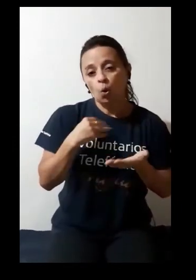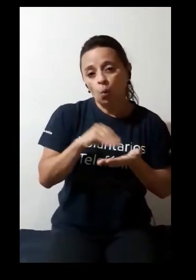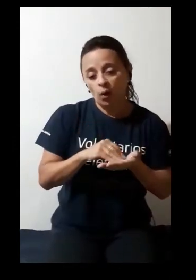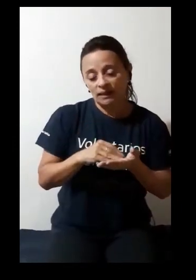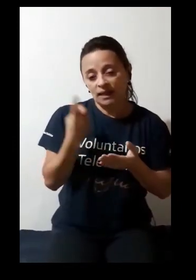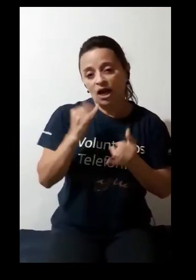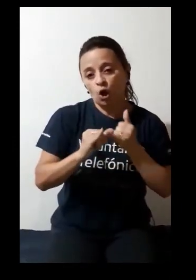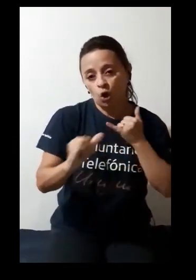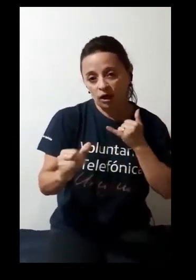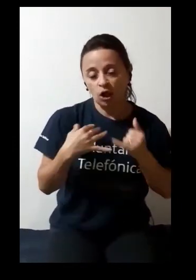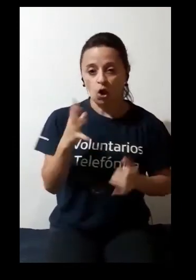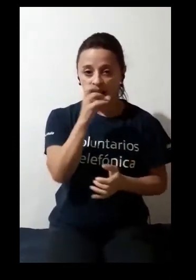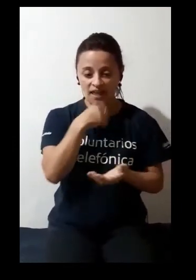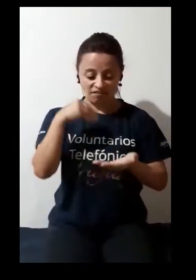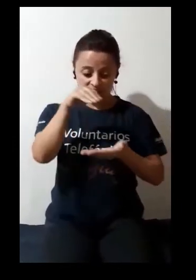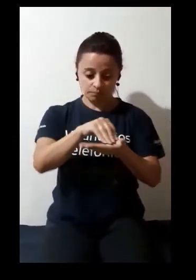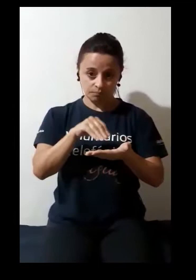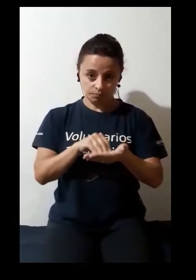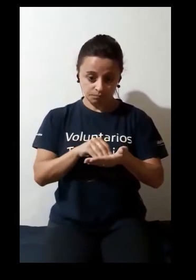Ingreso. Me aparece el precio.